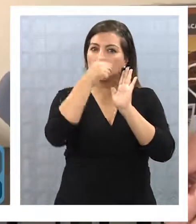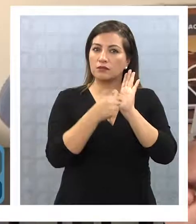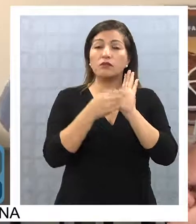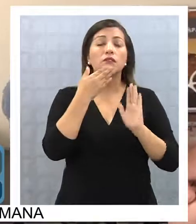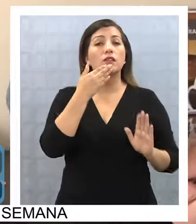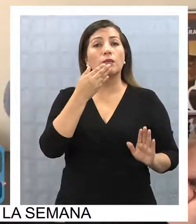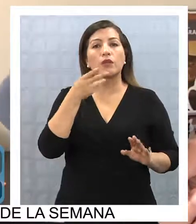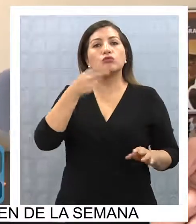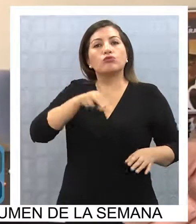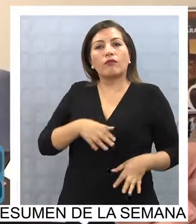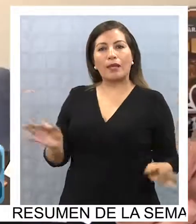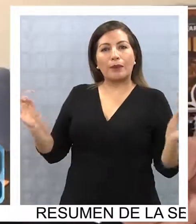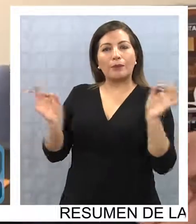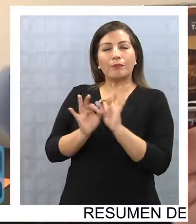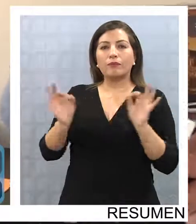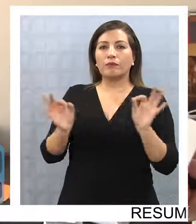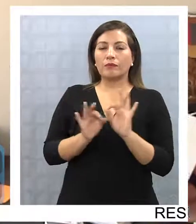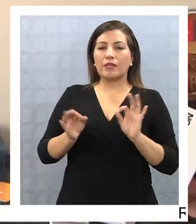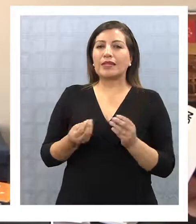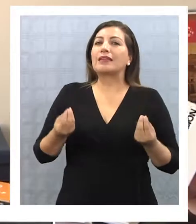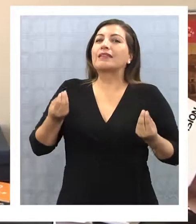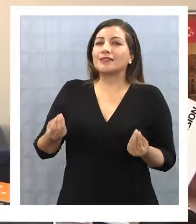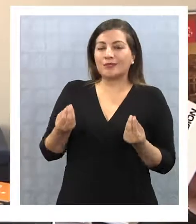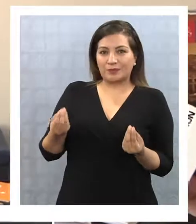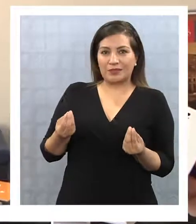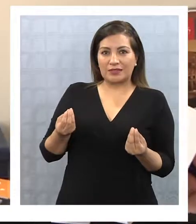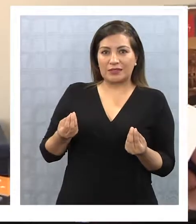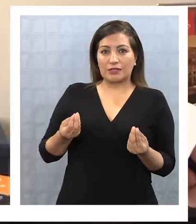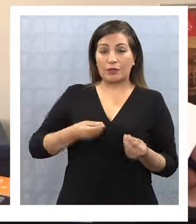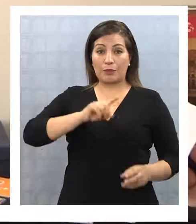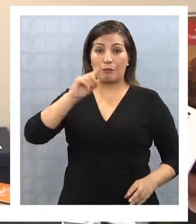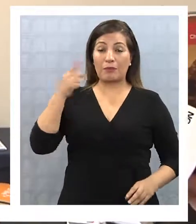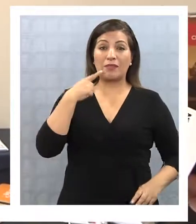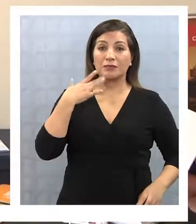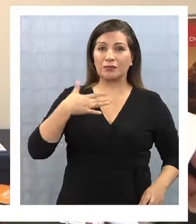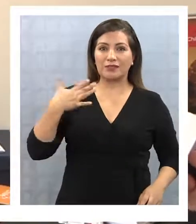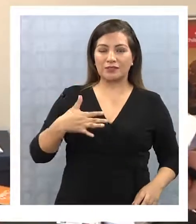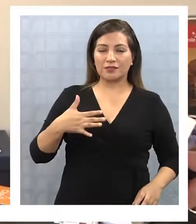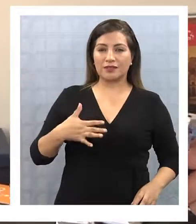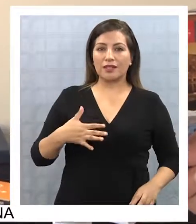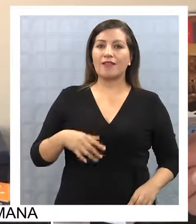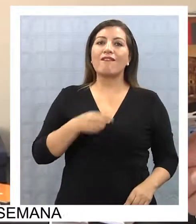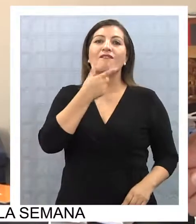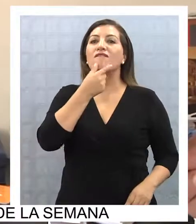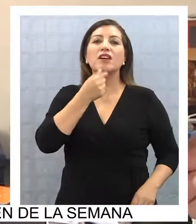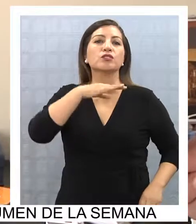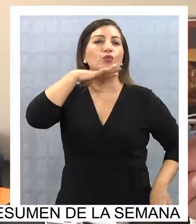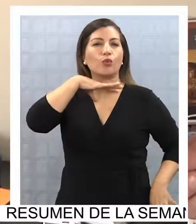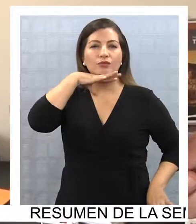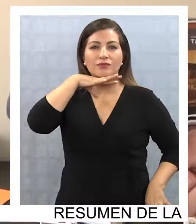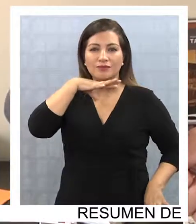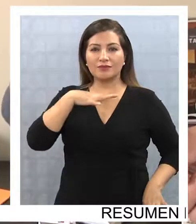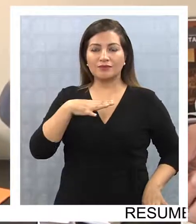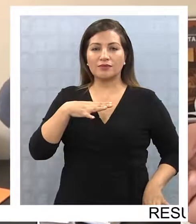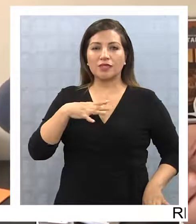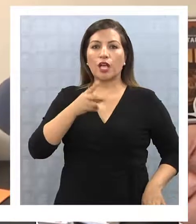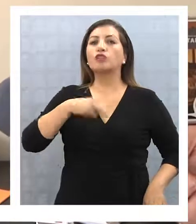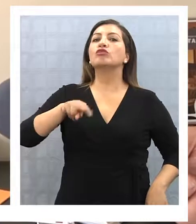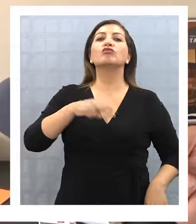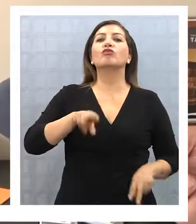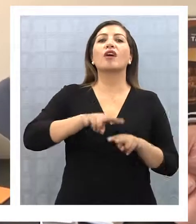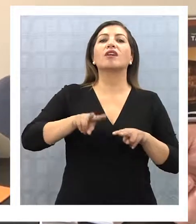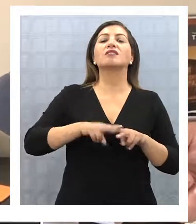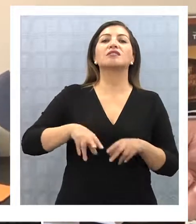formas, se les va a poder explicar qué es lo que sucede con ello, pero el punto principal es que sea de fácil uso, que nos